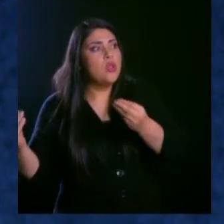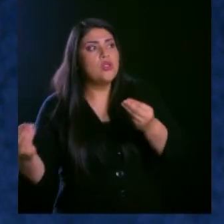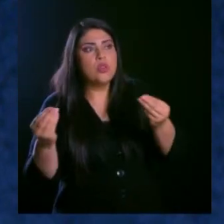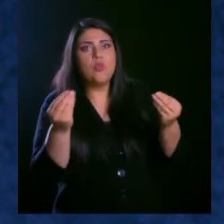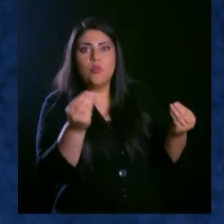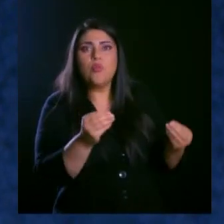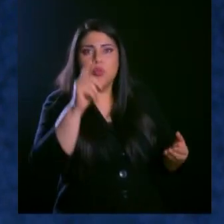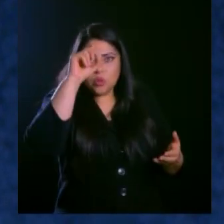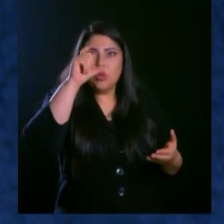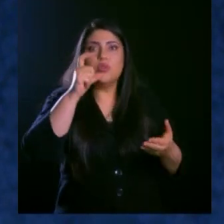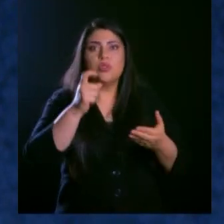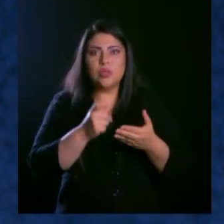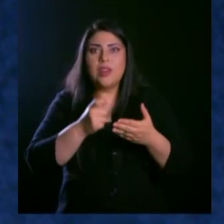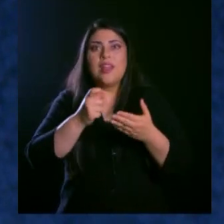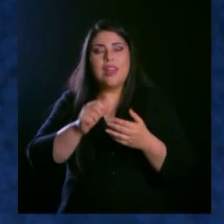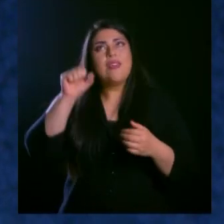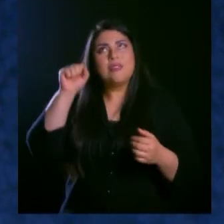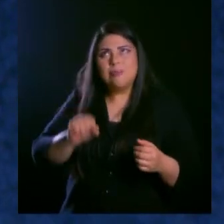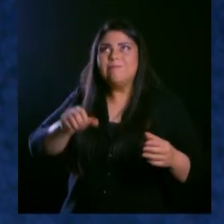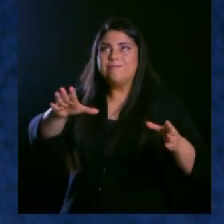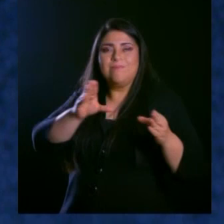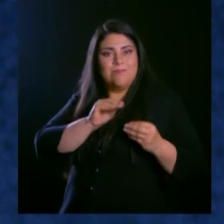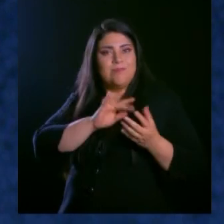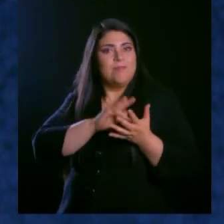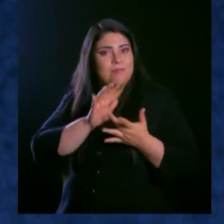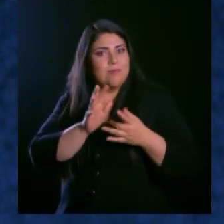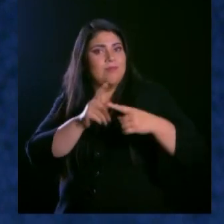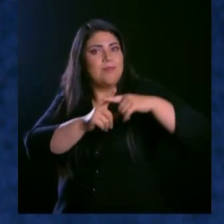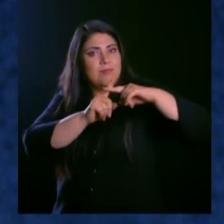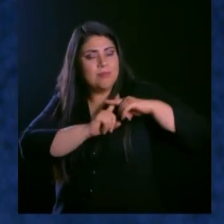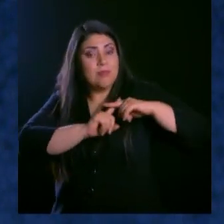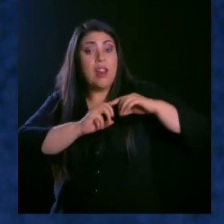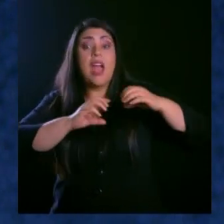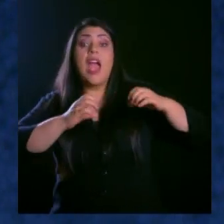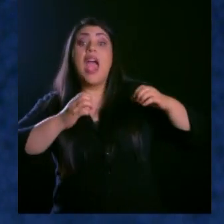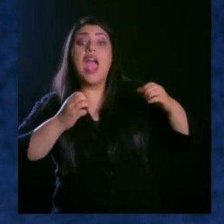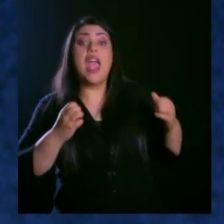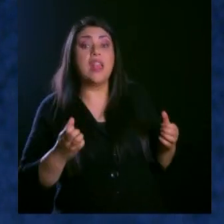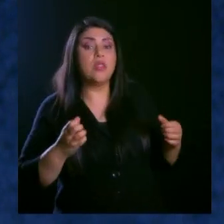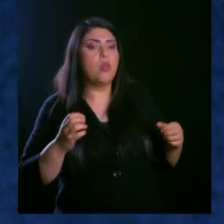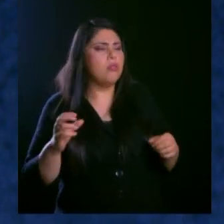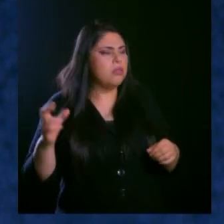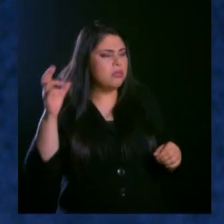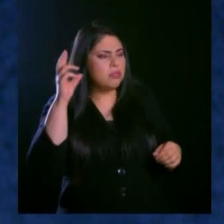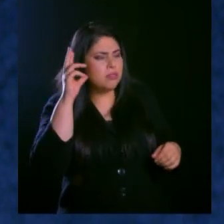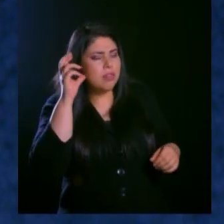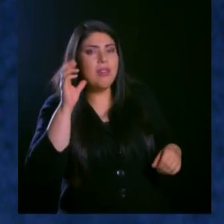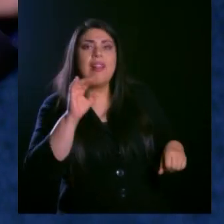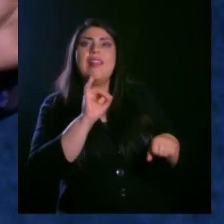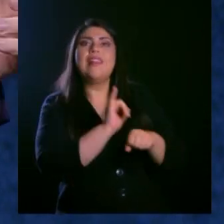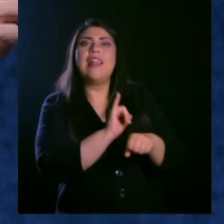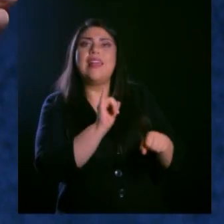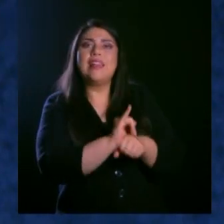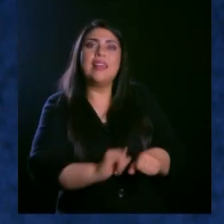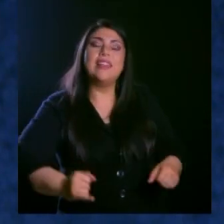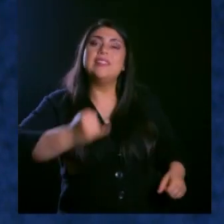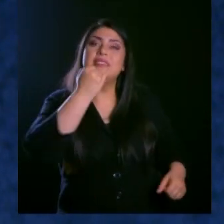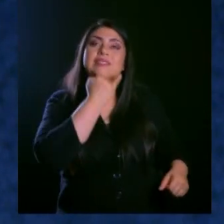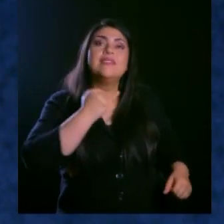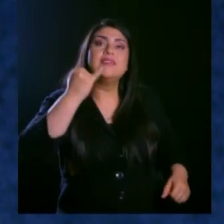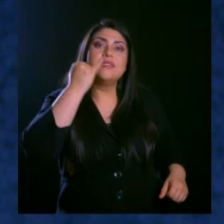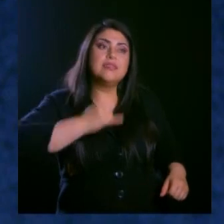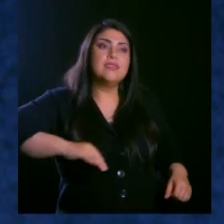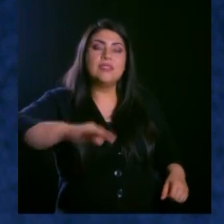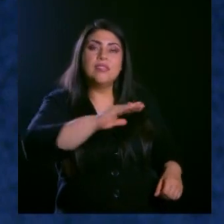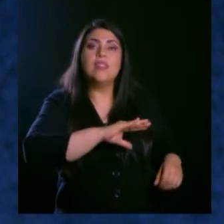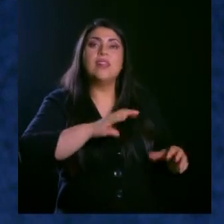se convirtió al Señor. Llegó la noticia de estas cosas a oídos de la iglesia que estaba en Jerusalén. Y